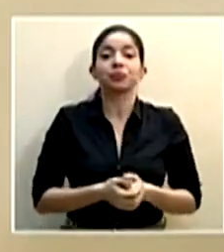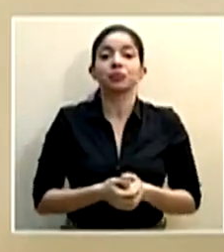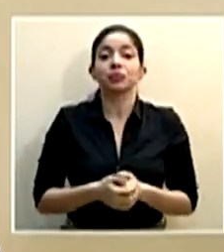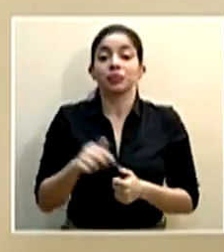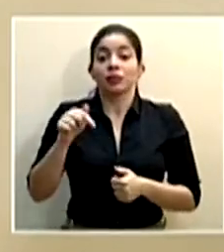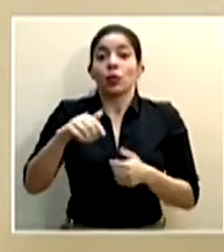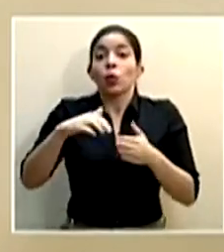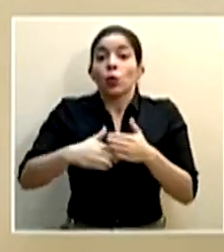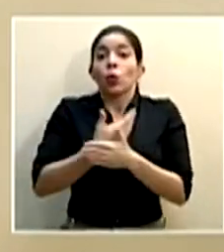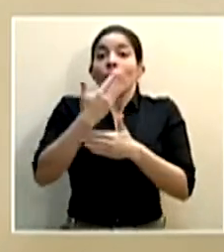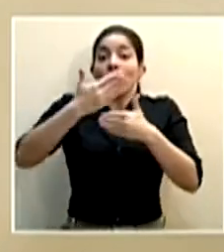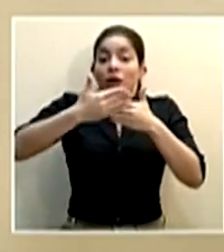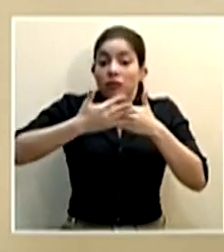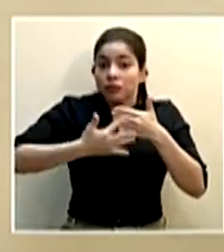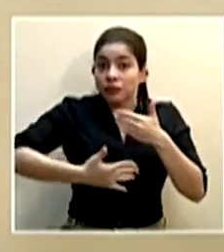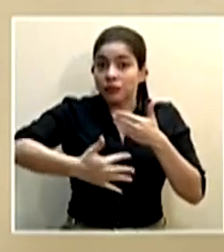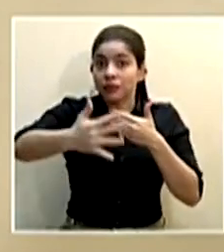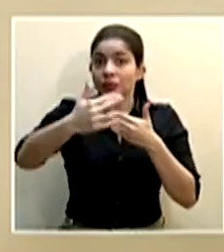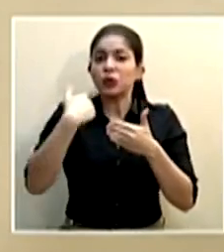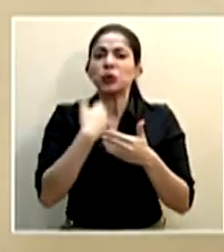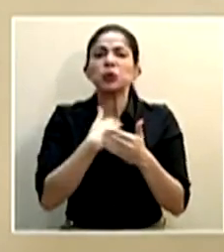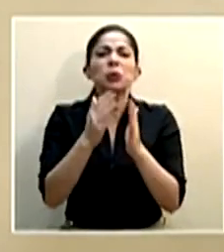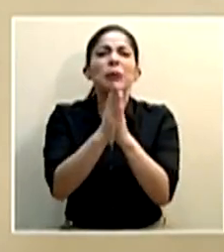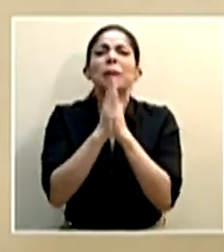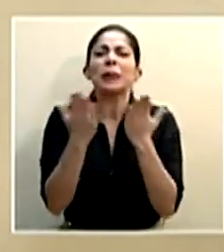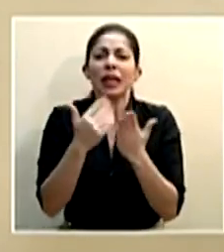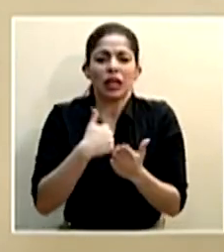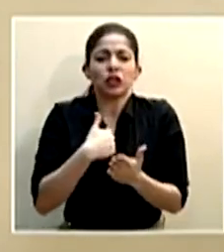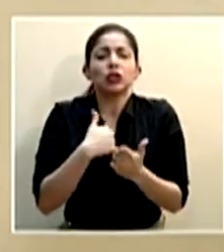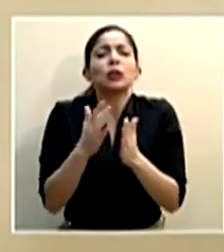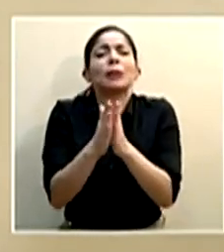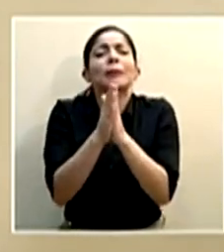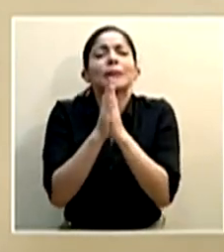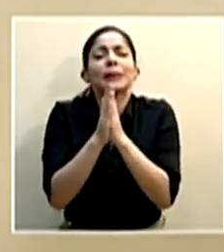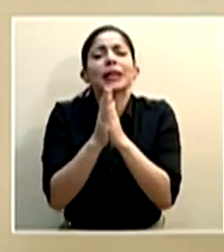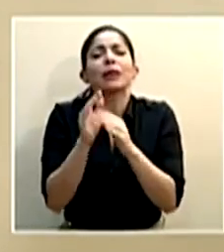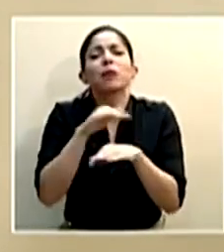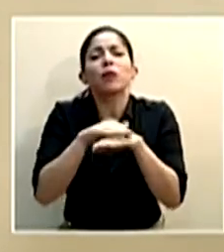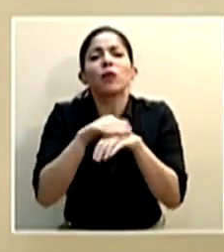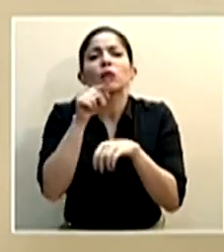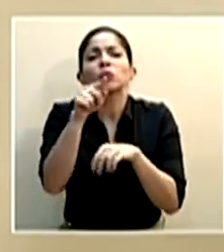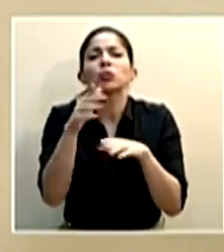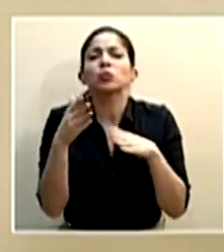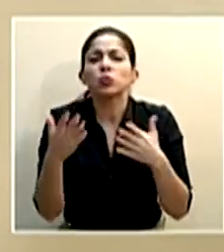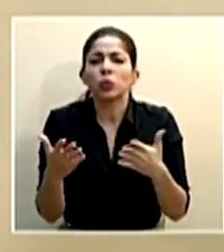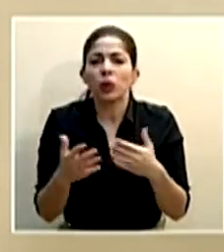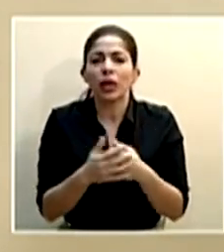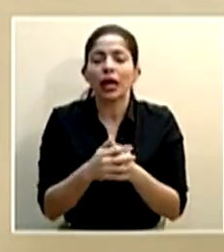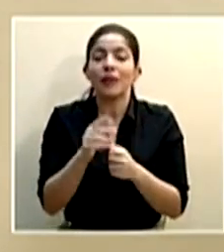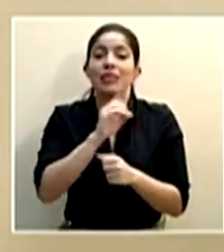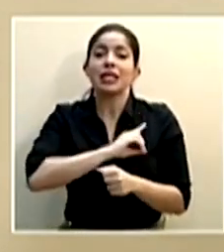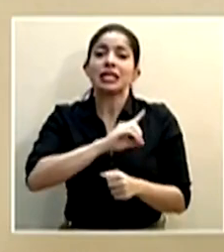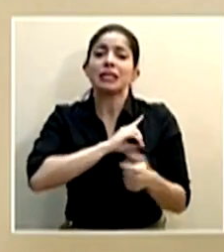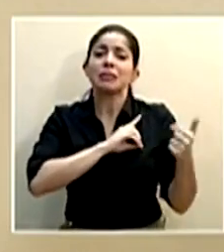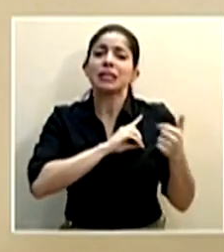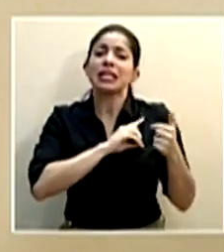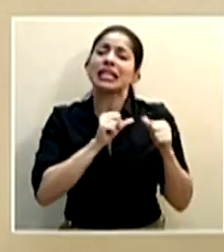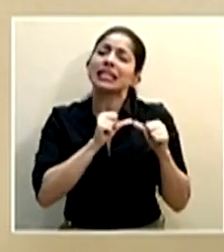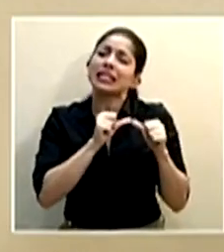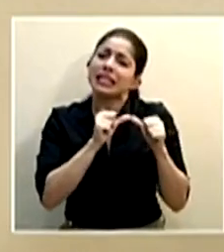nueva etapa, ¿qué les pedimos y qué les pido yo de manera encarecida? Sigamos manteniendo esa disciplina,